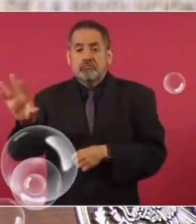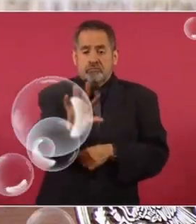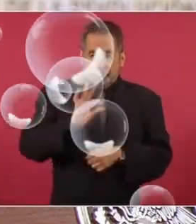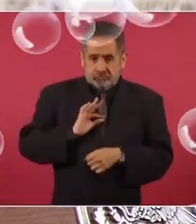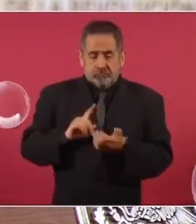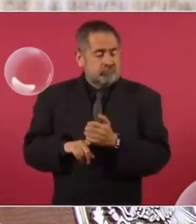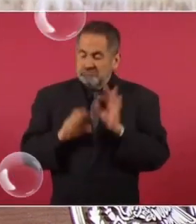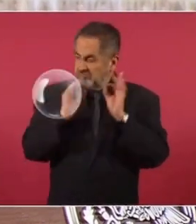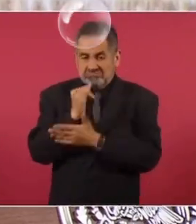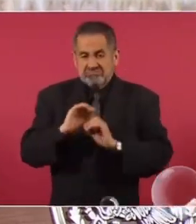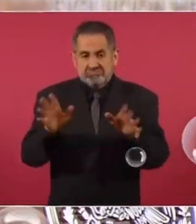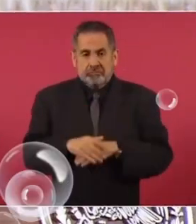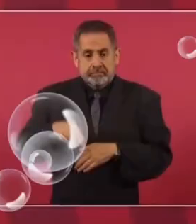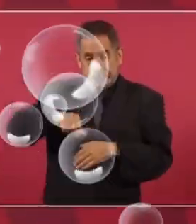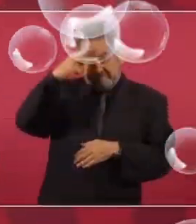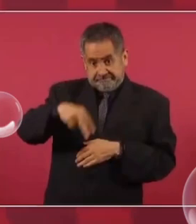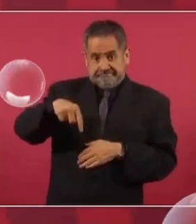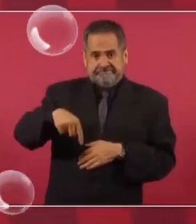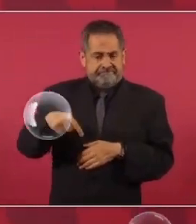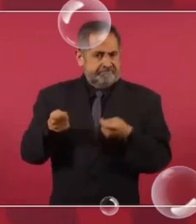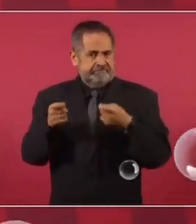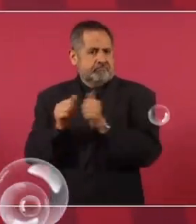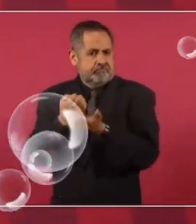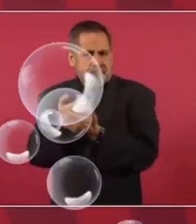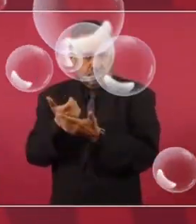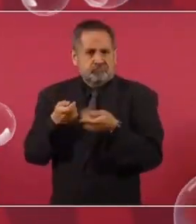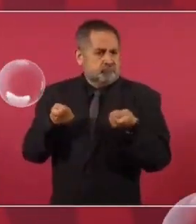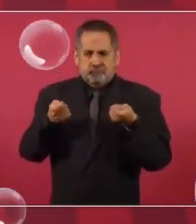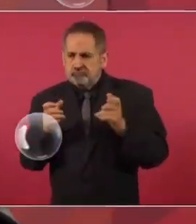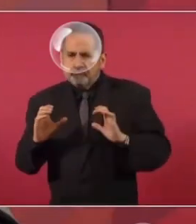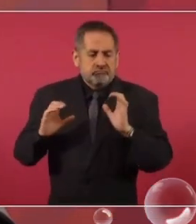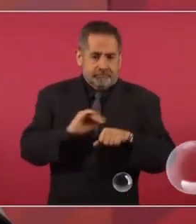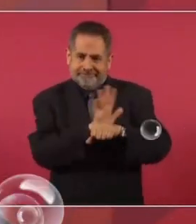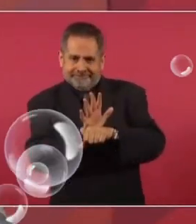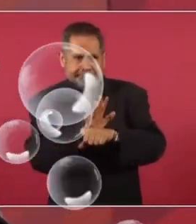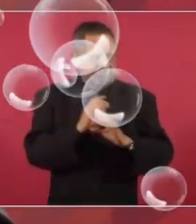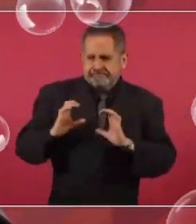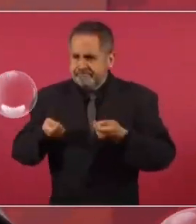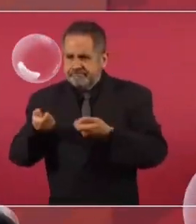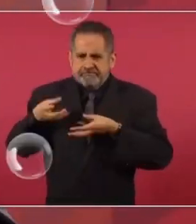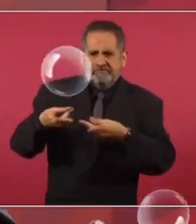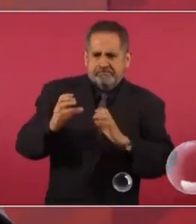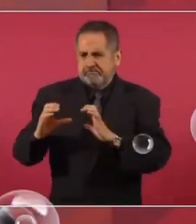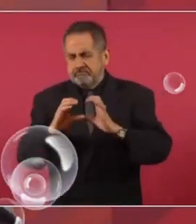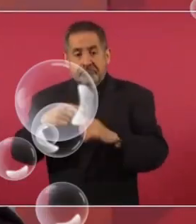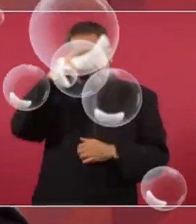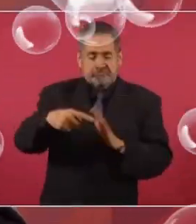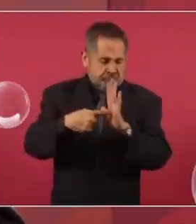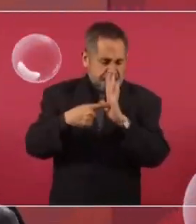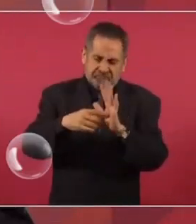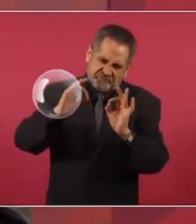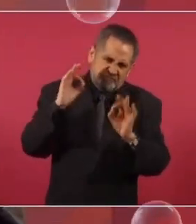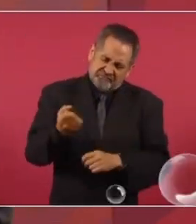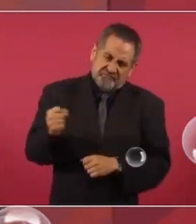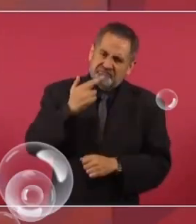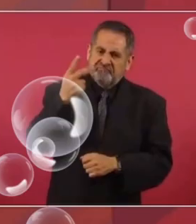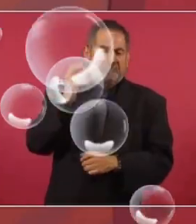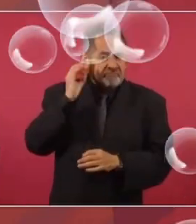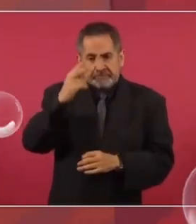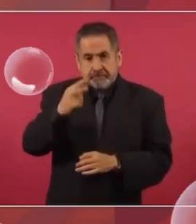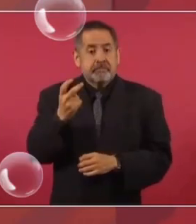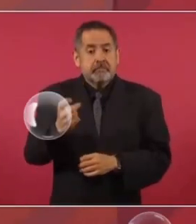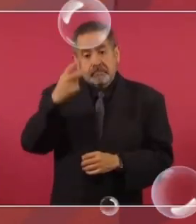de que, en definitiva, el manejo de México, de la economía, durante la pandemia, fue ejemplar. Y que por eso